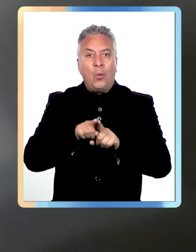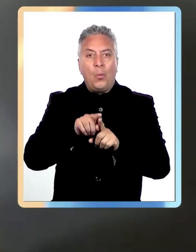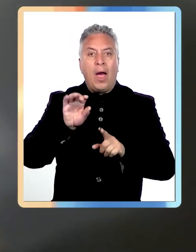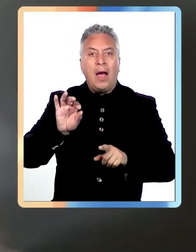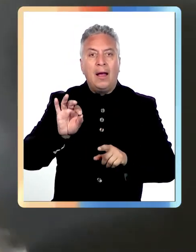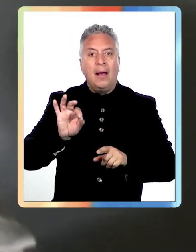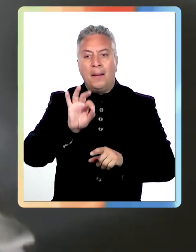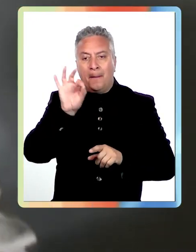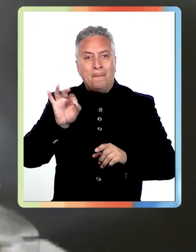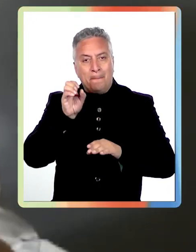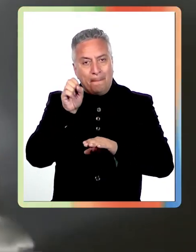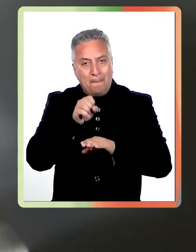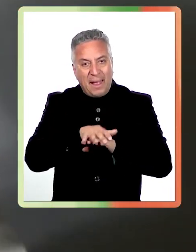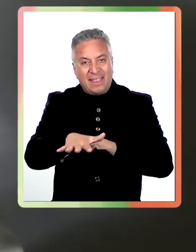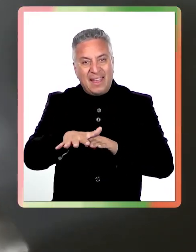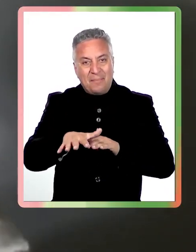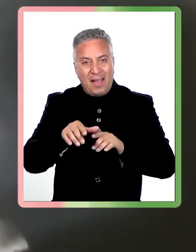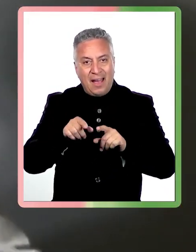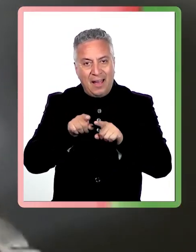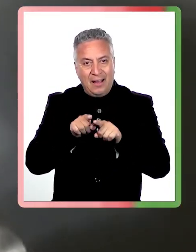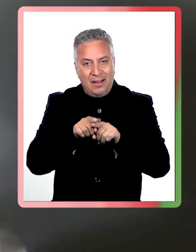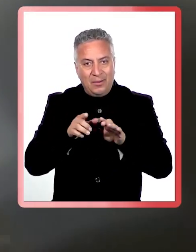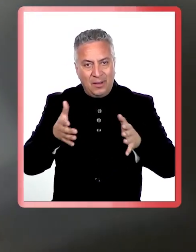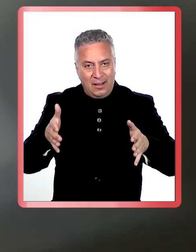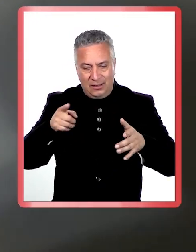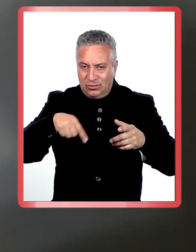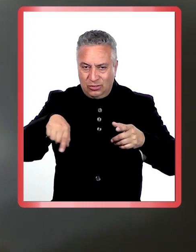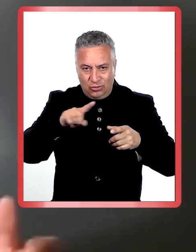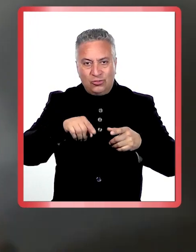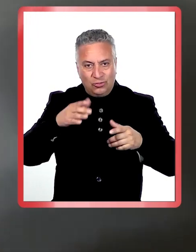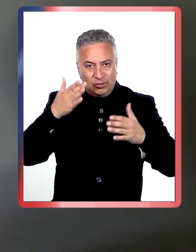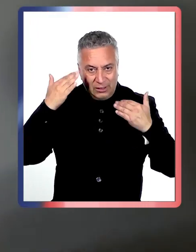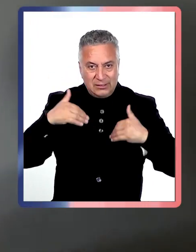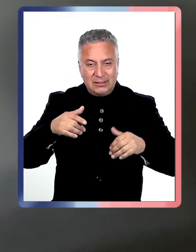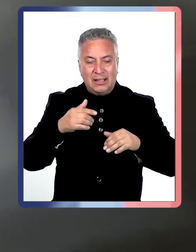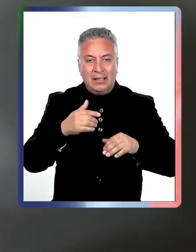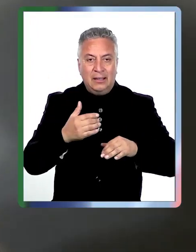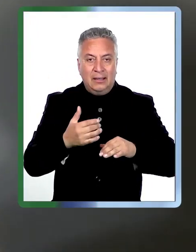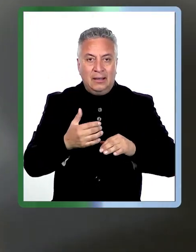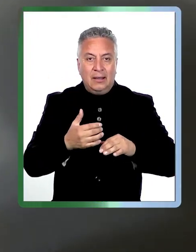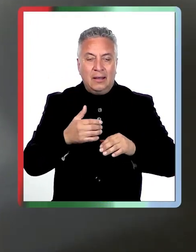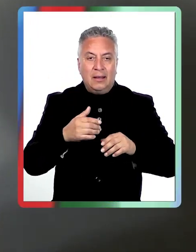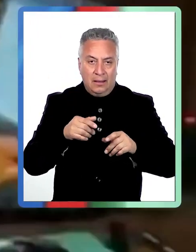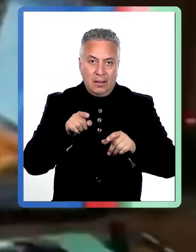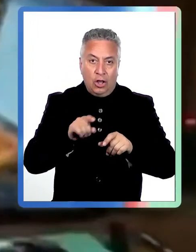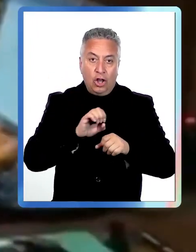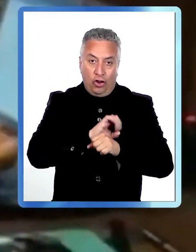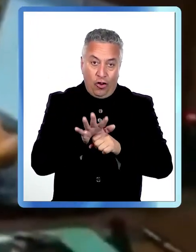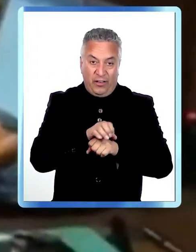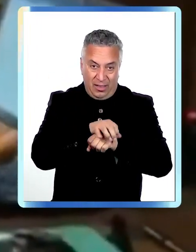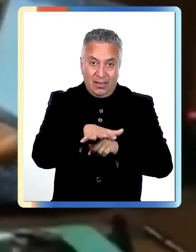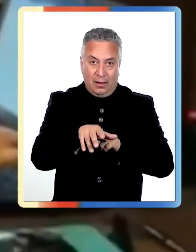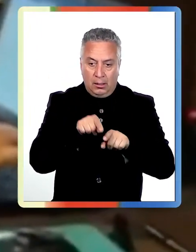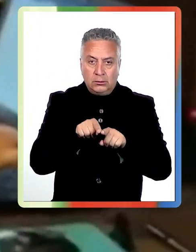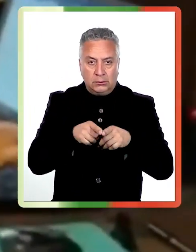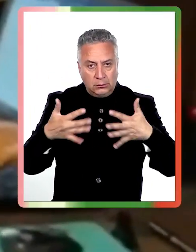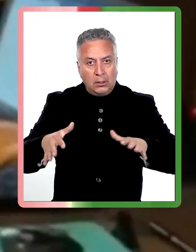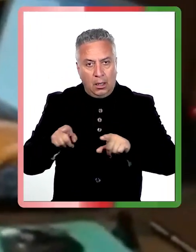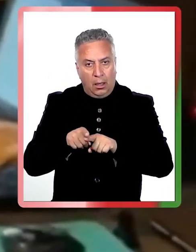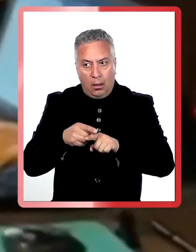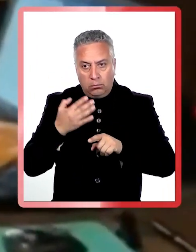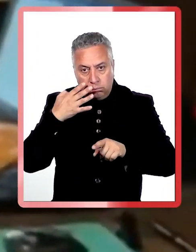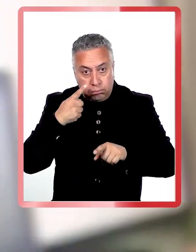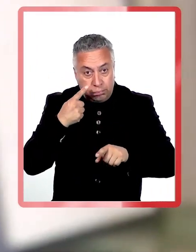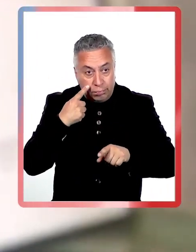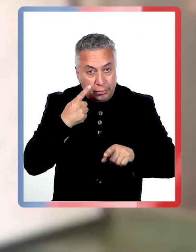claras de que podía tener un funcionamiento dentro del organigrama de cada una de las empresas donde se requisiere. El teletrabajo para algunos